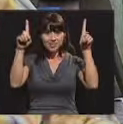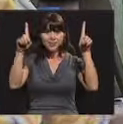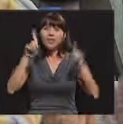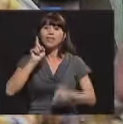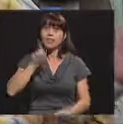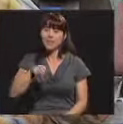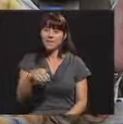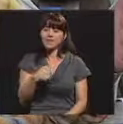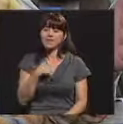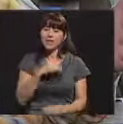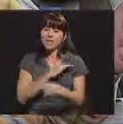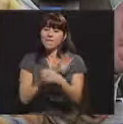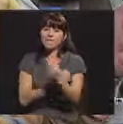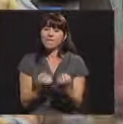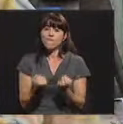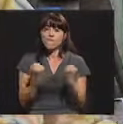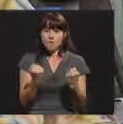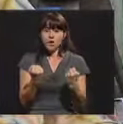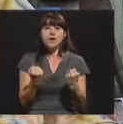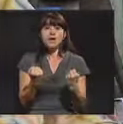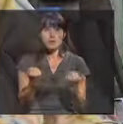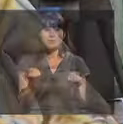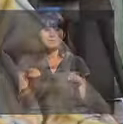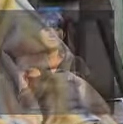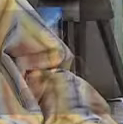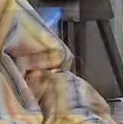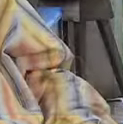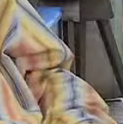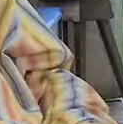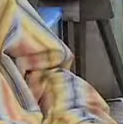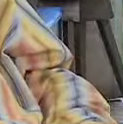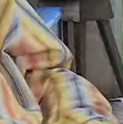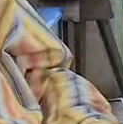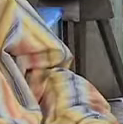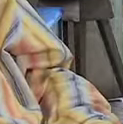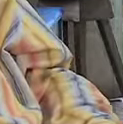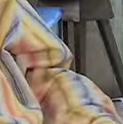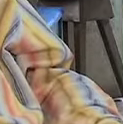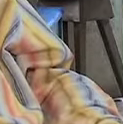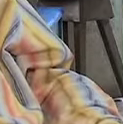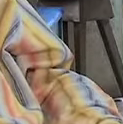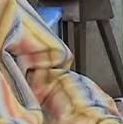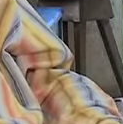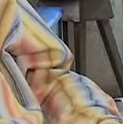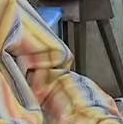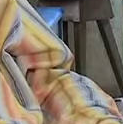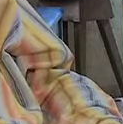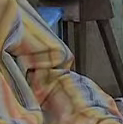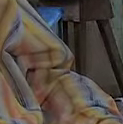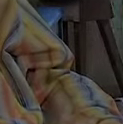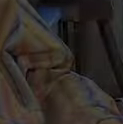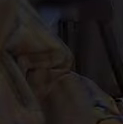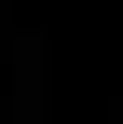es tener fuerza de puerta, fuerza de puerta. ¿Qué están los que saben?